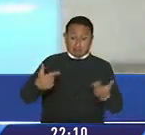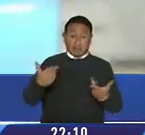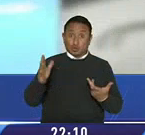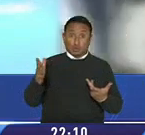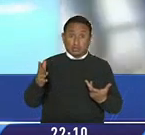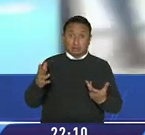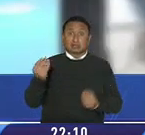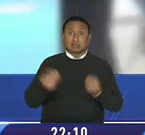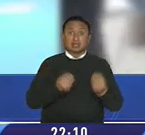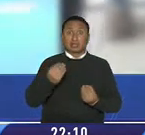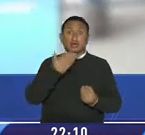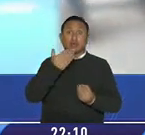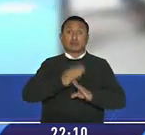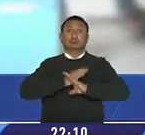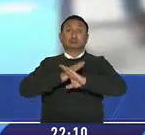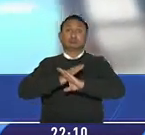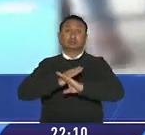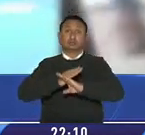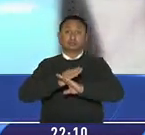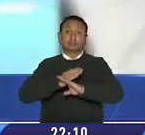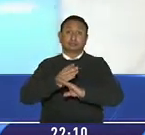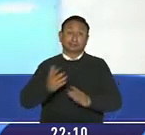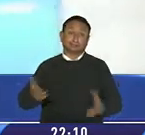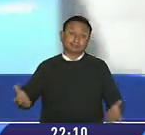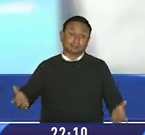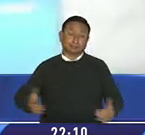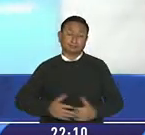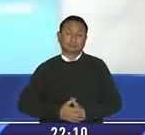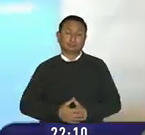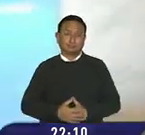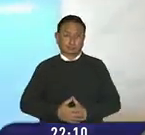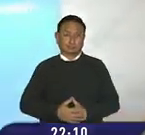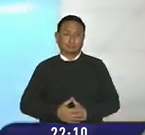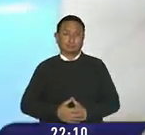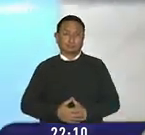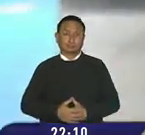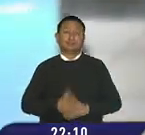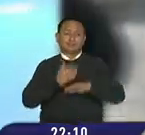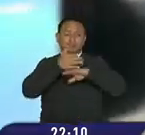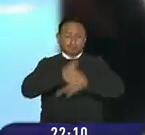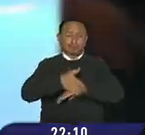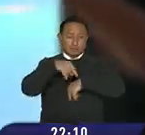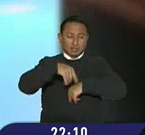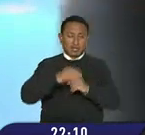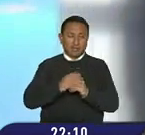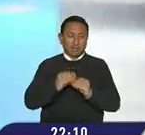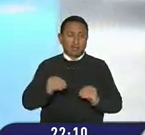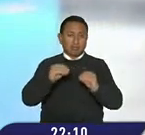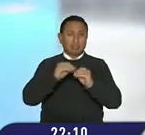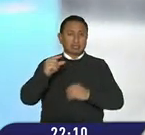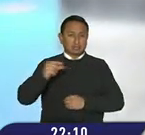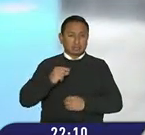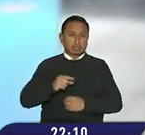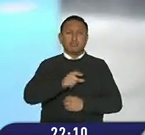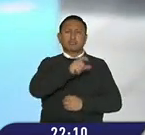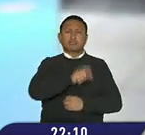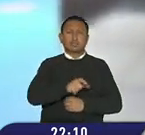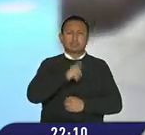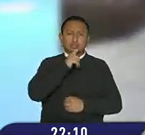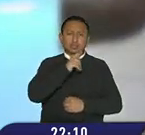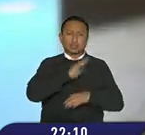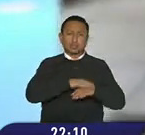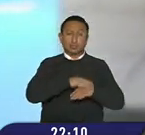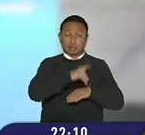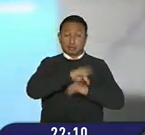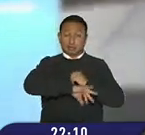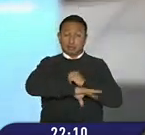recursos como para repeler algún ataque de esta magnitud. Y que en los próximos días se tendría ya resultados de quienes ejecutaron este nuevo